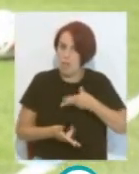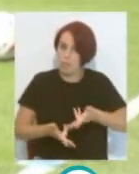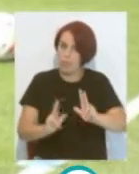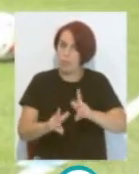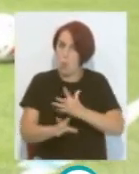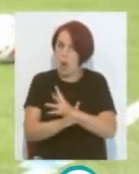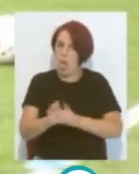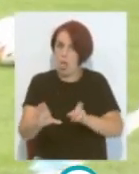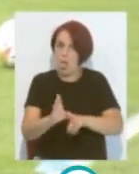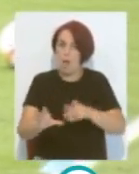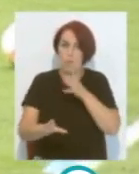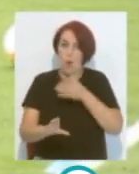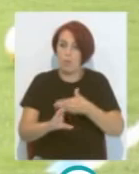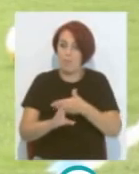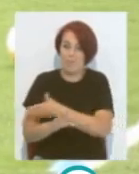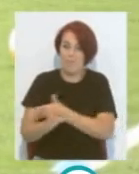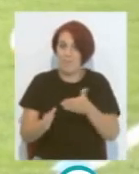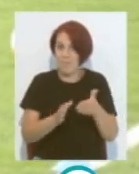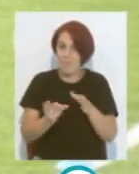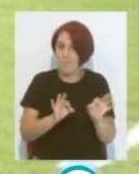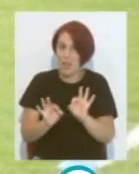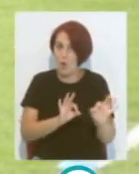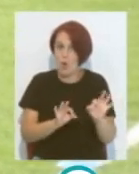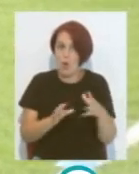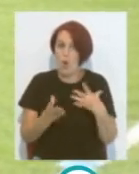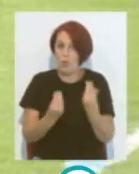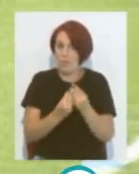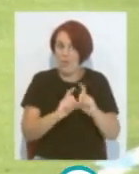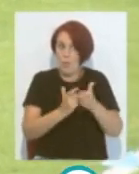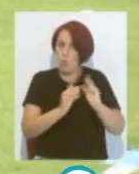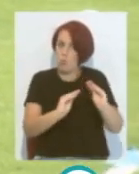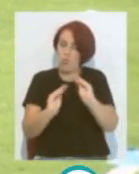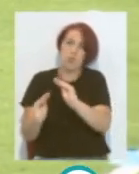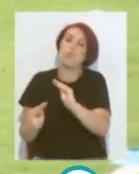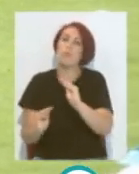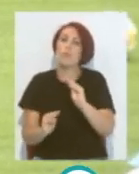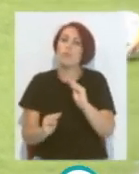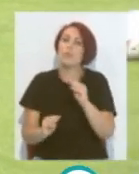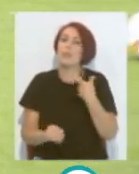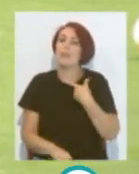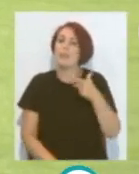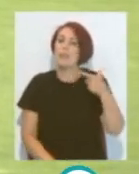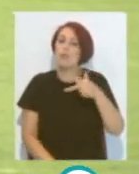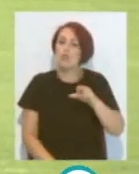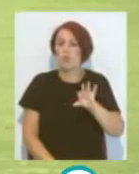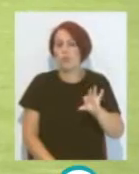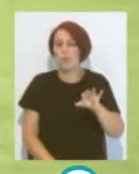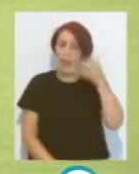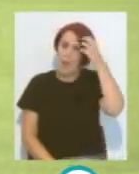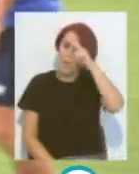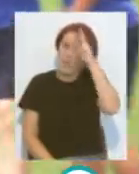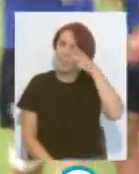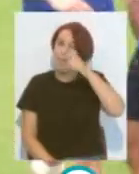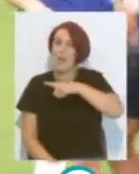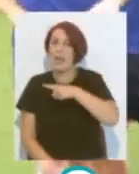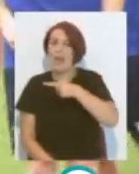realizado El periodo preparatorio Con su equipo de procedencia Víctor con el Real Madrid Y Álvaro Jiménez Con el Albacete Sí Aunque